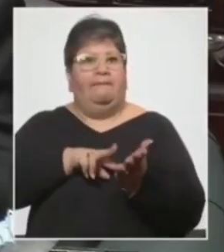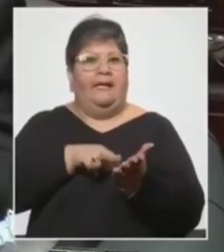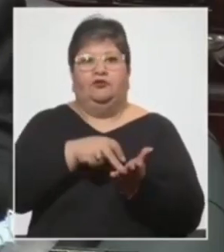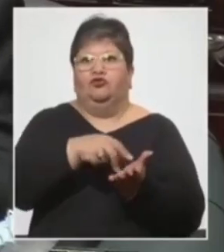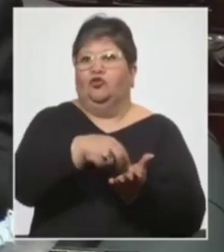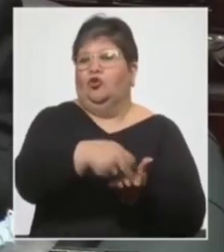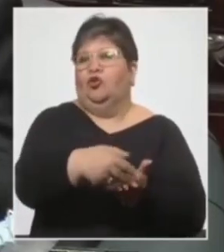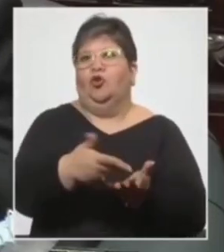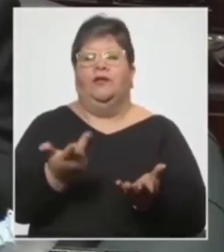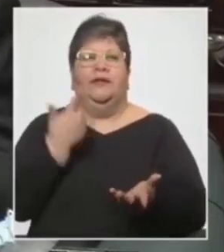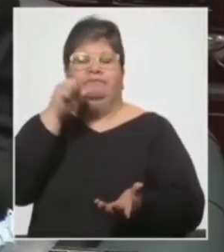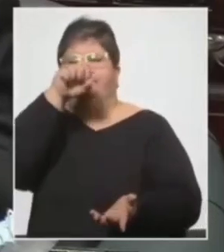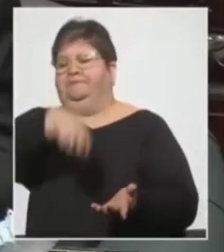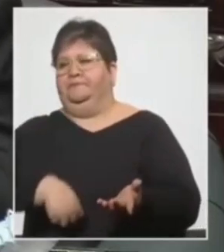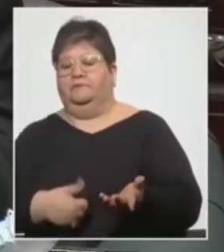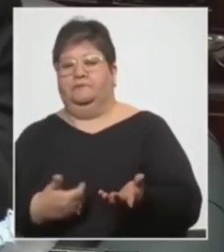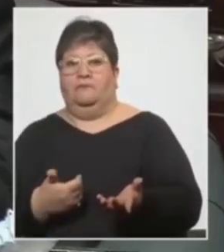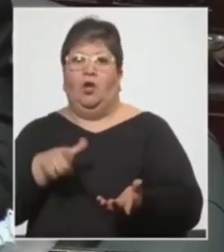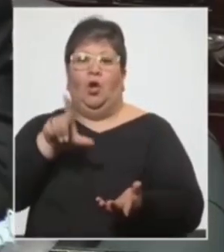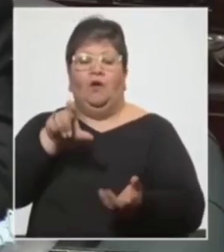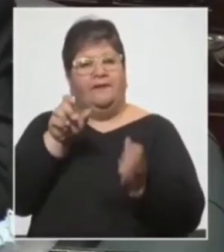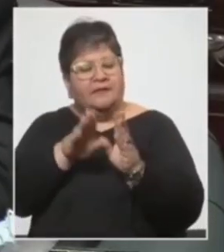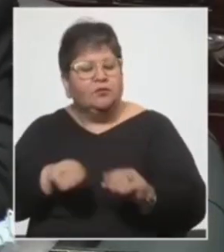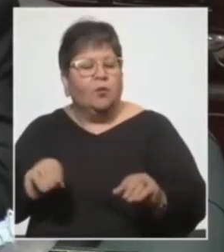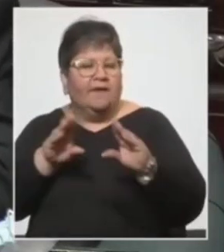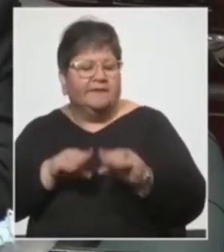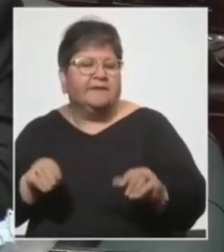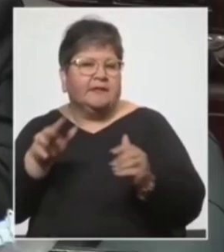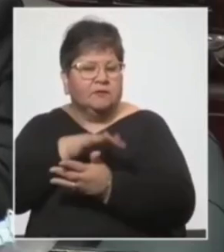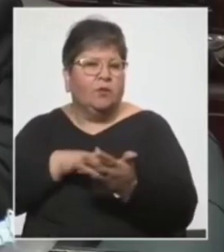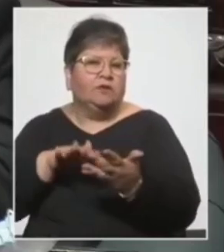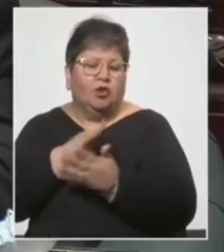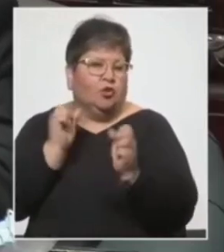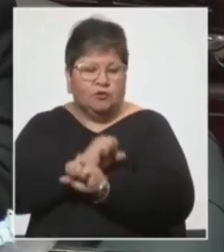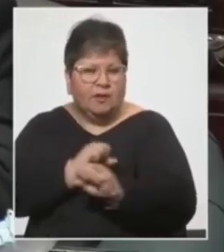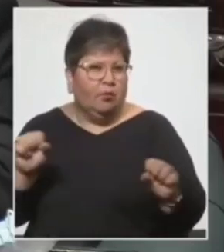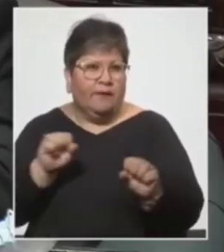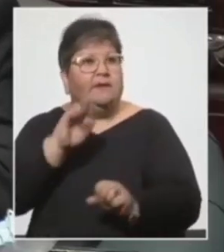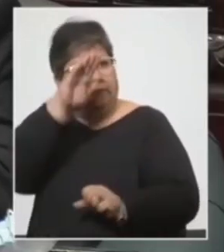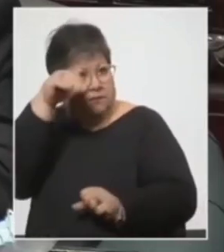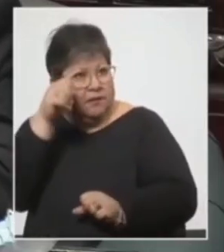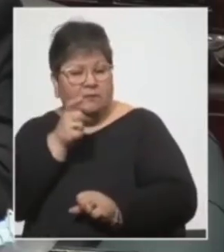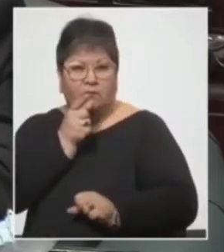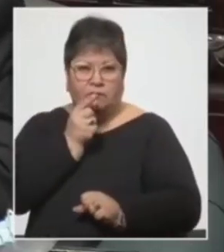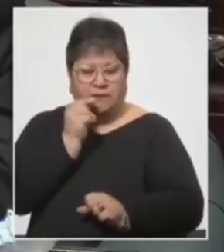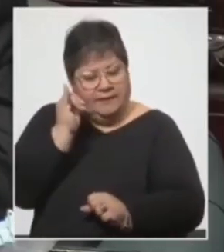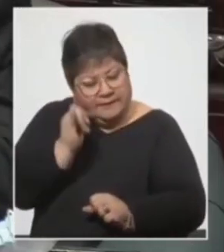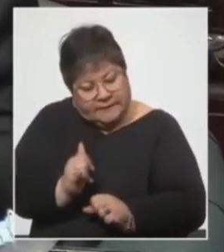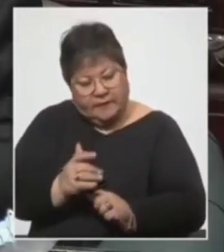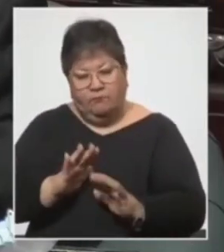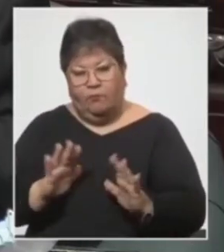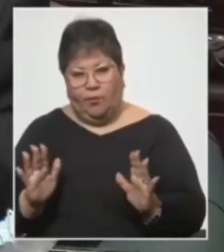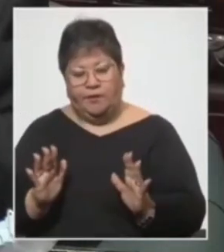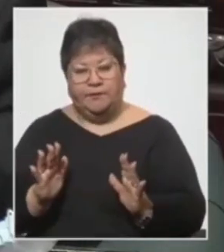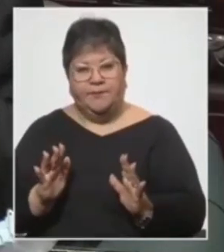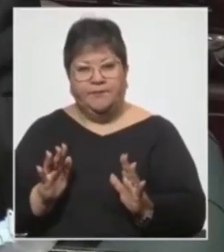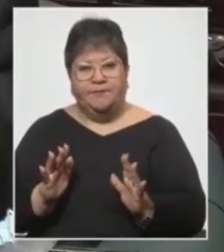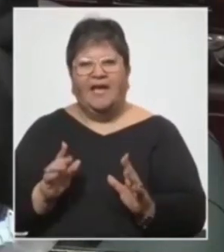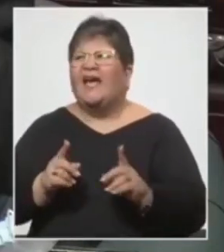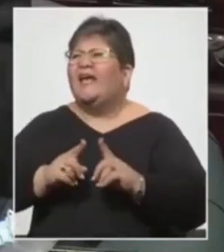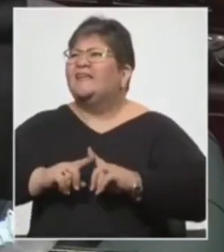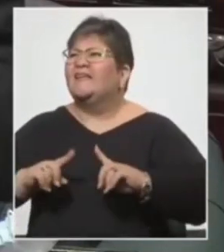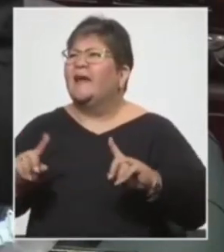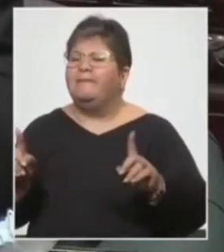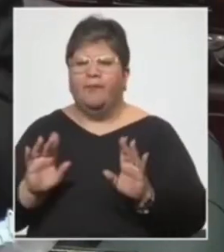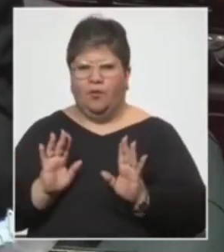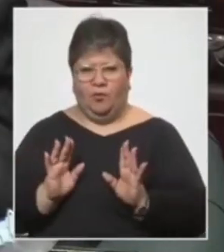lógicos de intentar suavizar las situaciones eso no sea posible y sea imprescindible el uso de la fuerza pública. sea, tampoco en eso